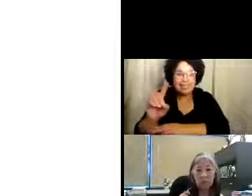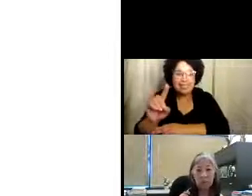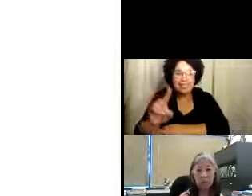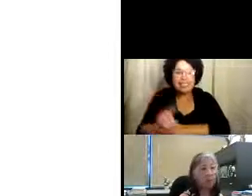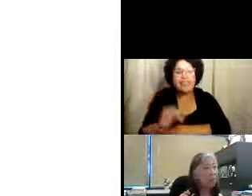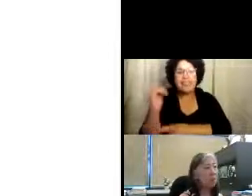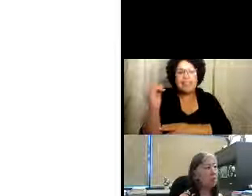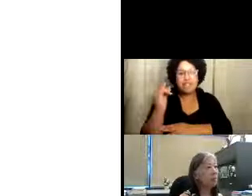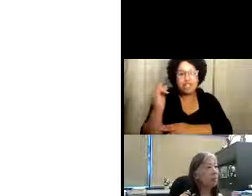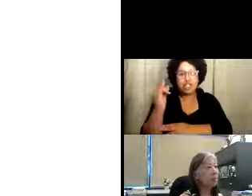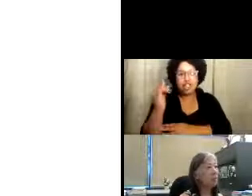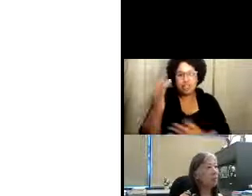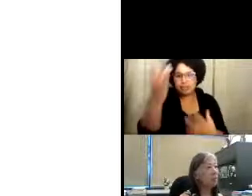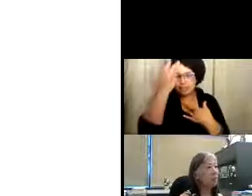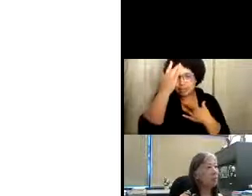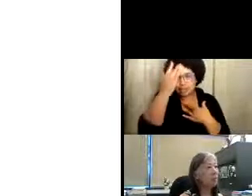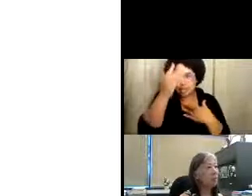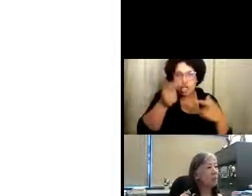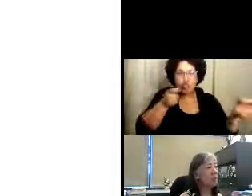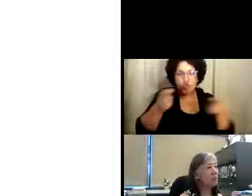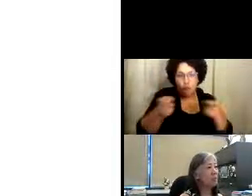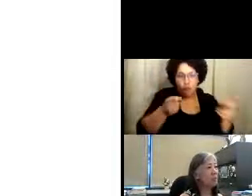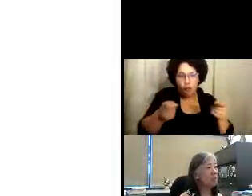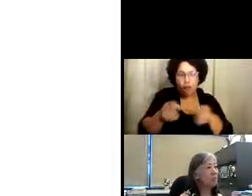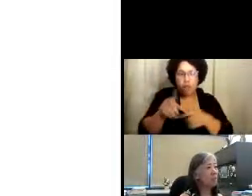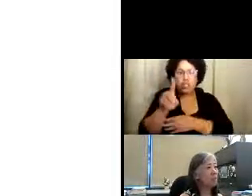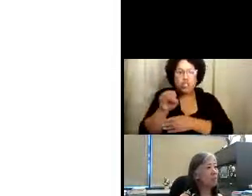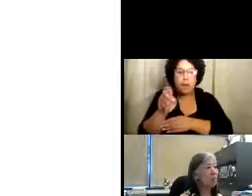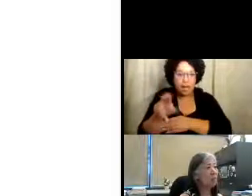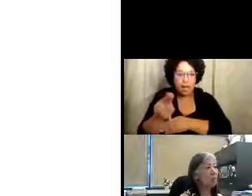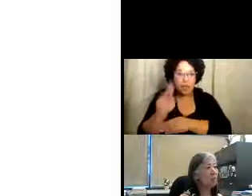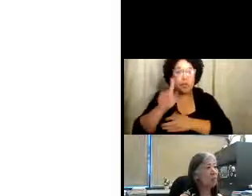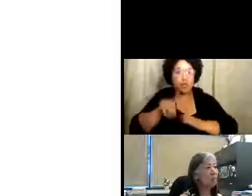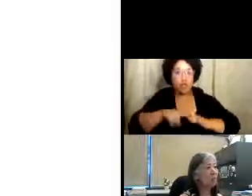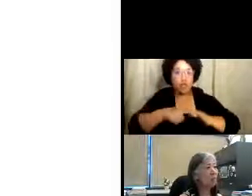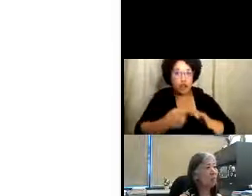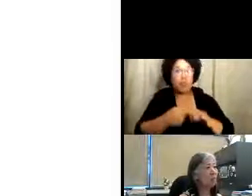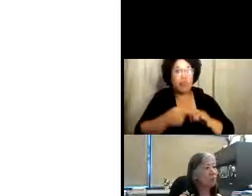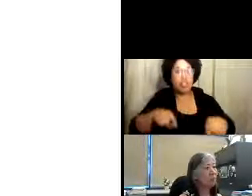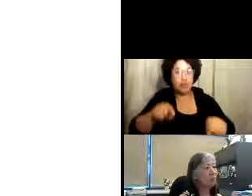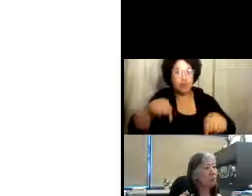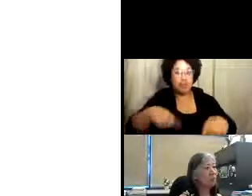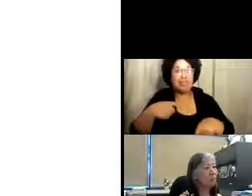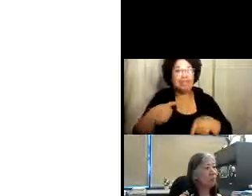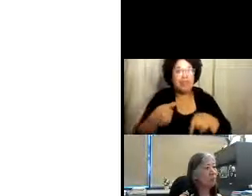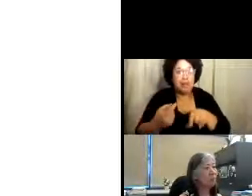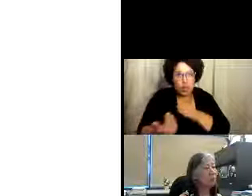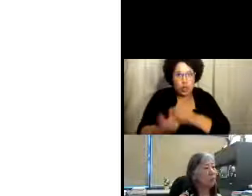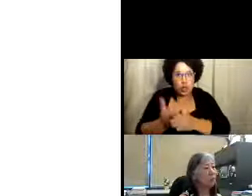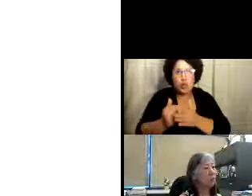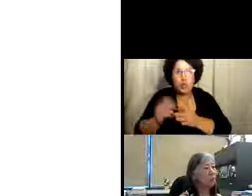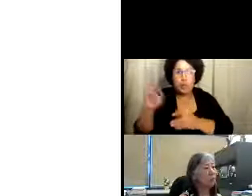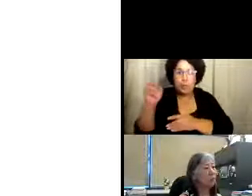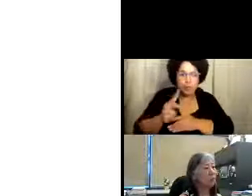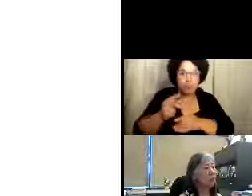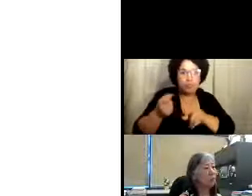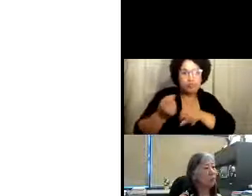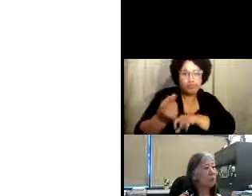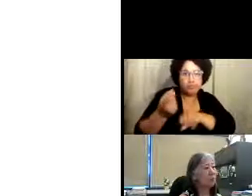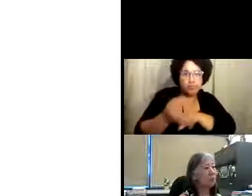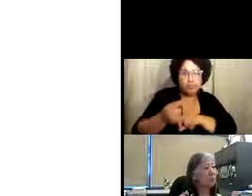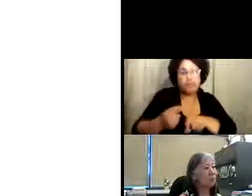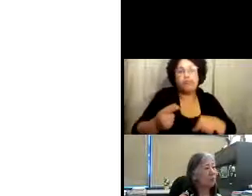es un dominio de control de infección y ese es el primero que se va a usar en cuanto se hagan esas inspecciones anuales.